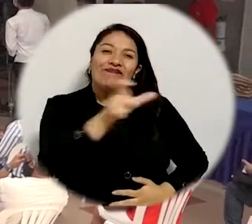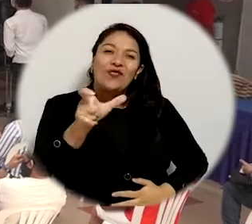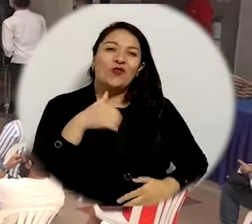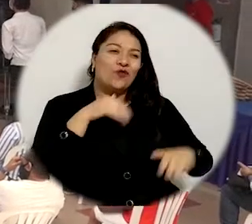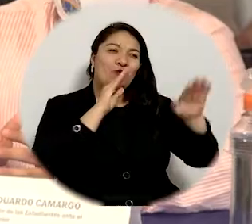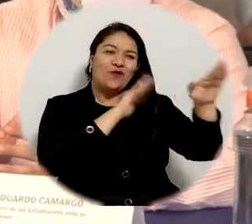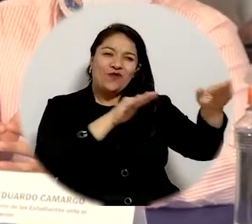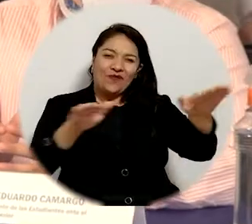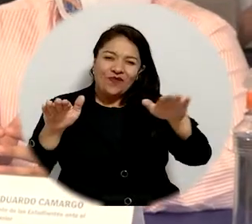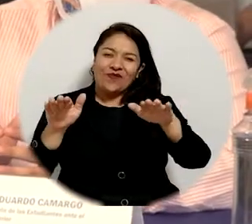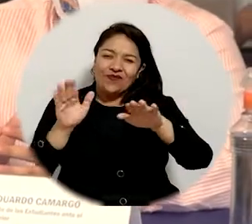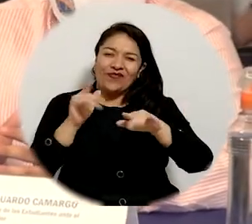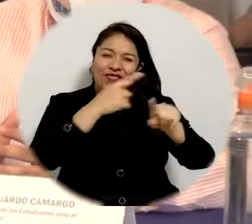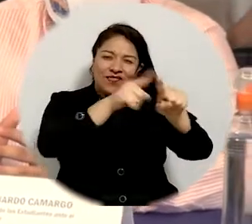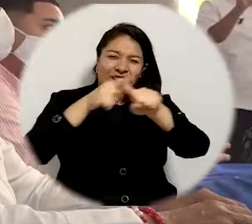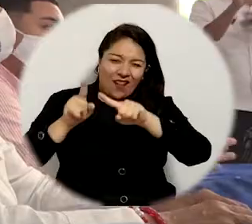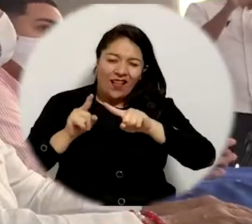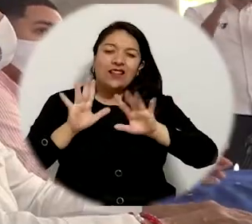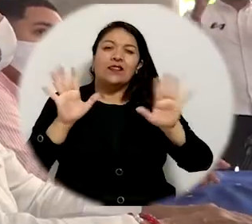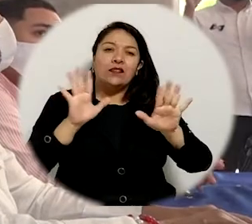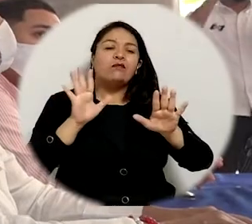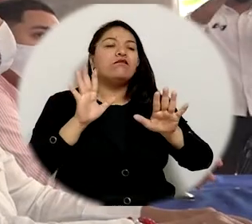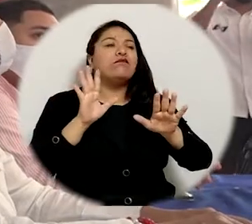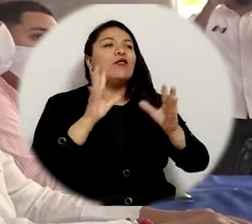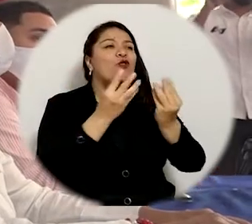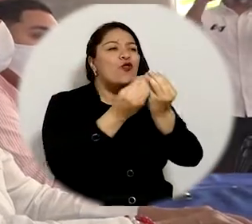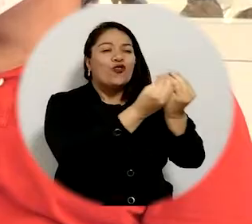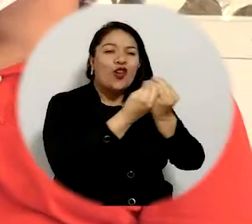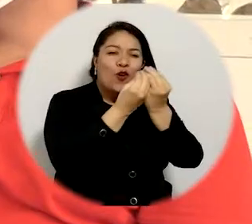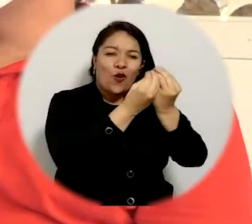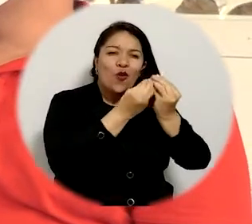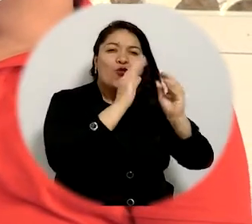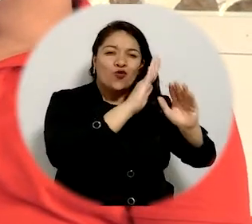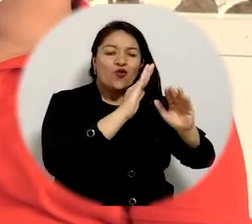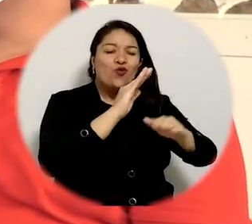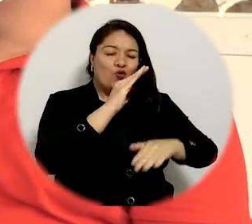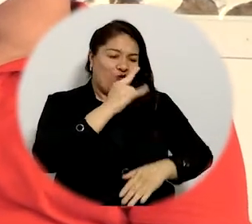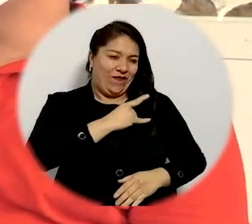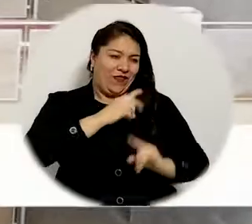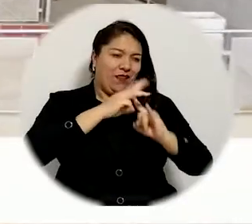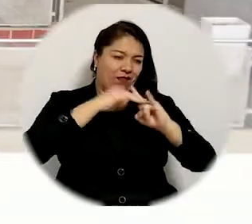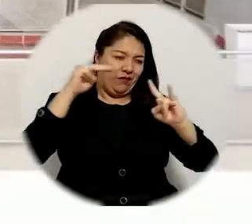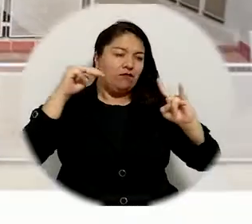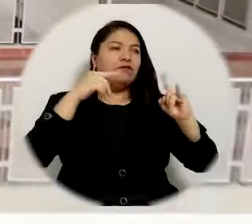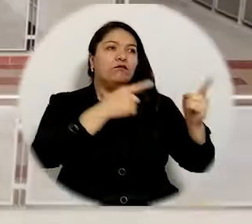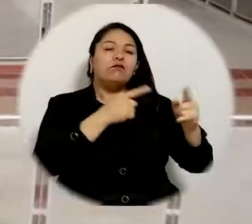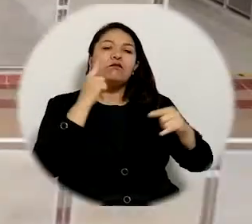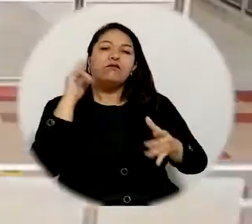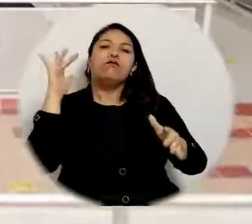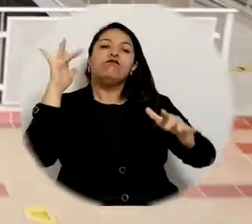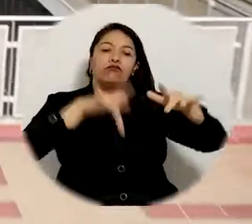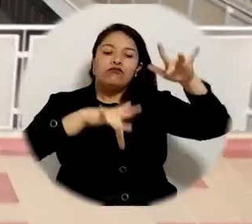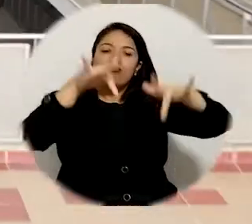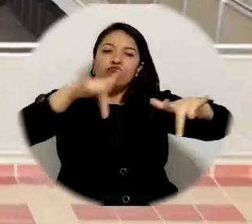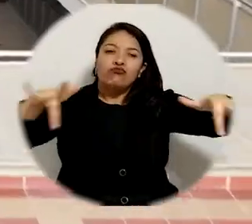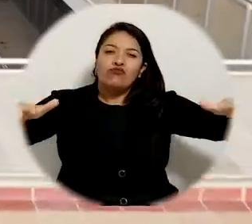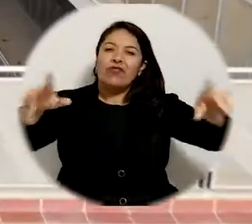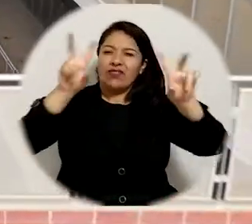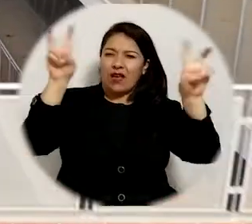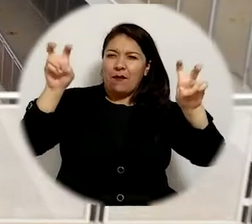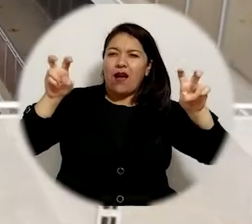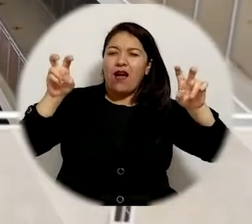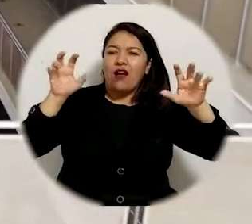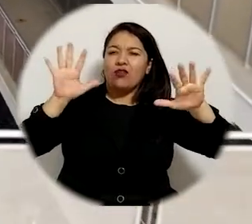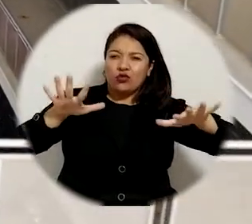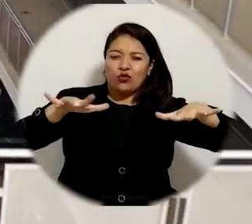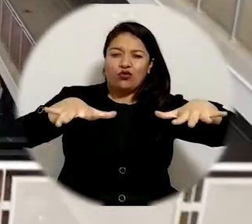Representantes de estudiantes, profesores y graduados ante el Consejo Superior y Académico de la Universidad del Magdalena, participaron de manera presencial